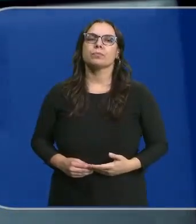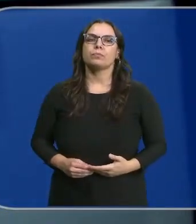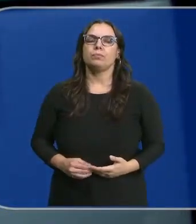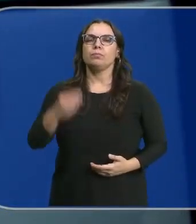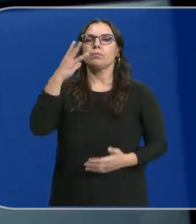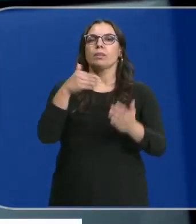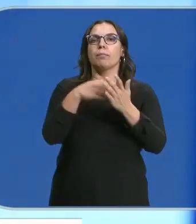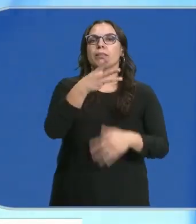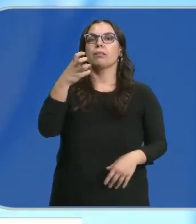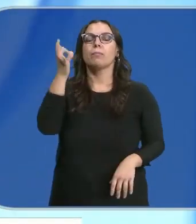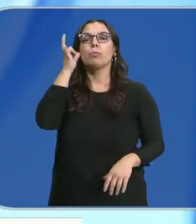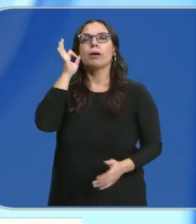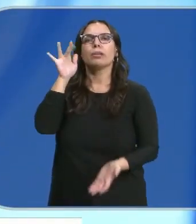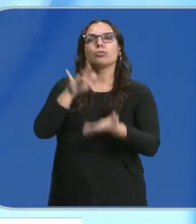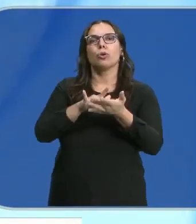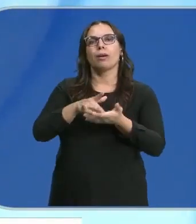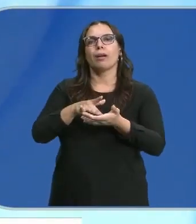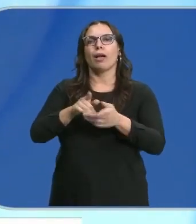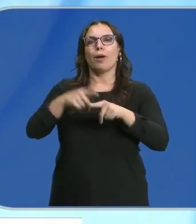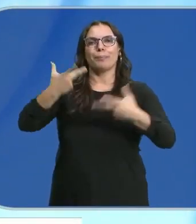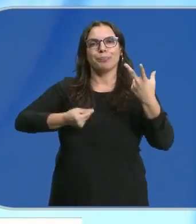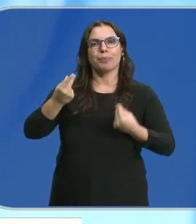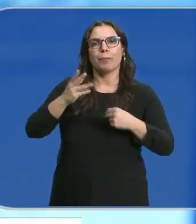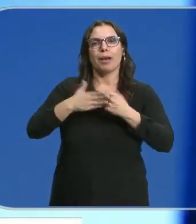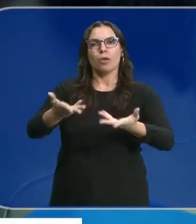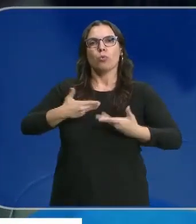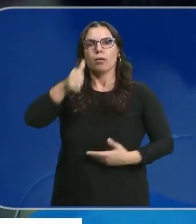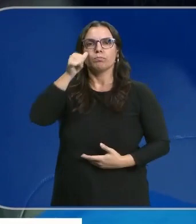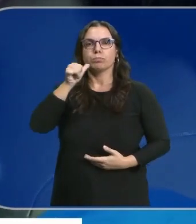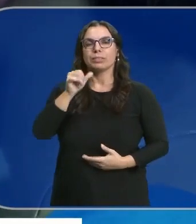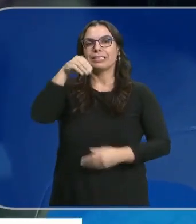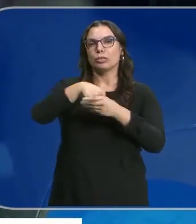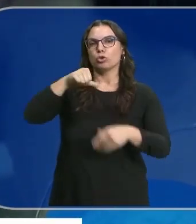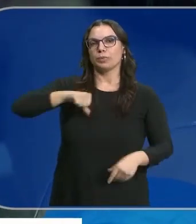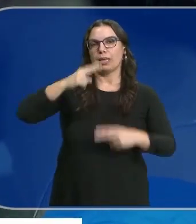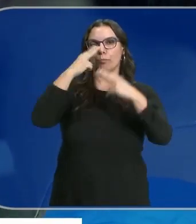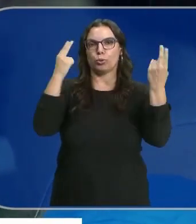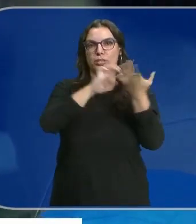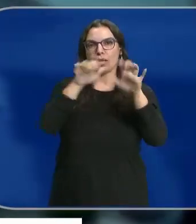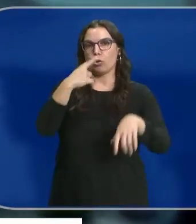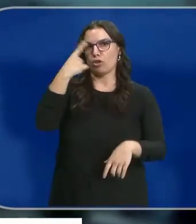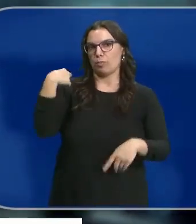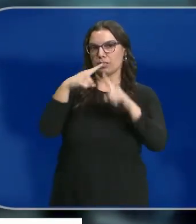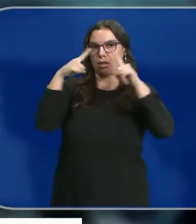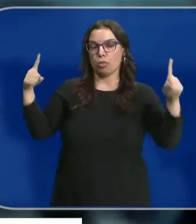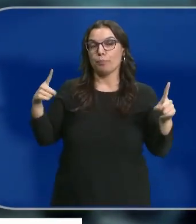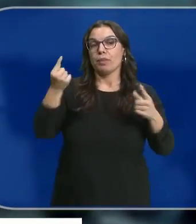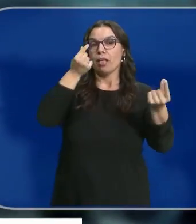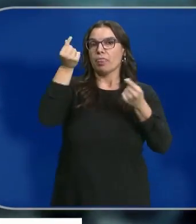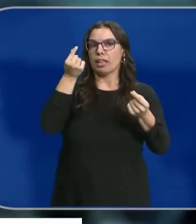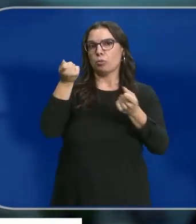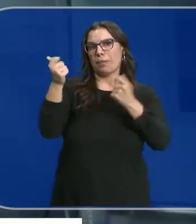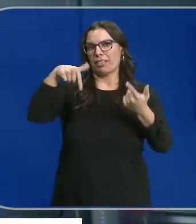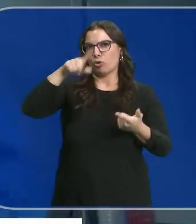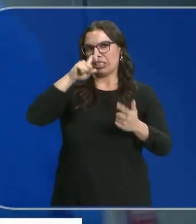3.300 mujeres se han sometido a tratamientos de reproducción asistida en los hospitales públicos de Castilla y León el pasado año. La cifra se